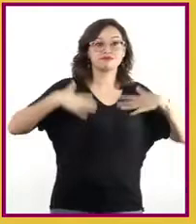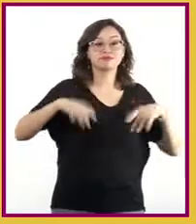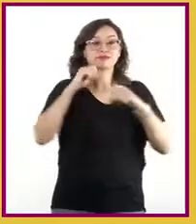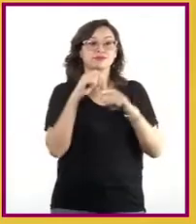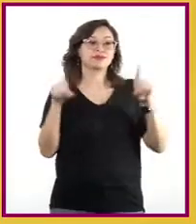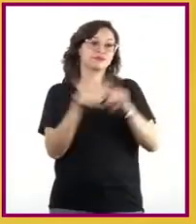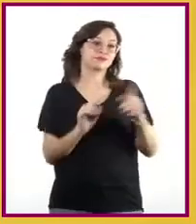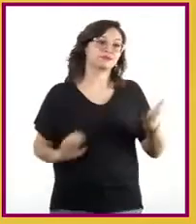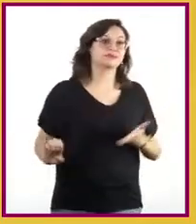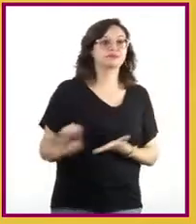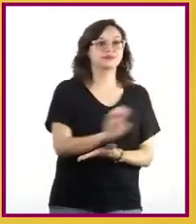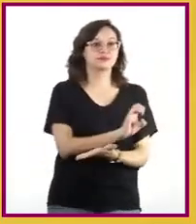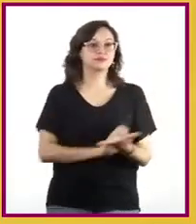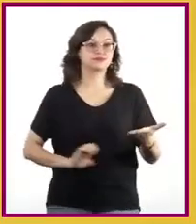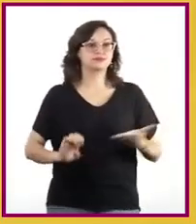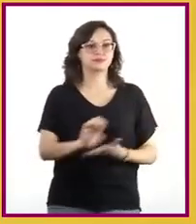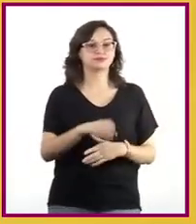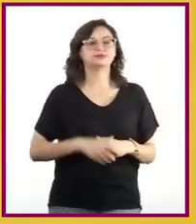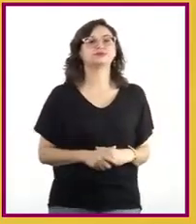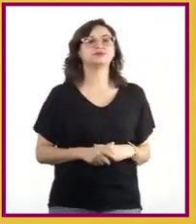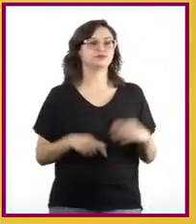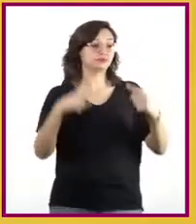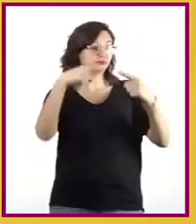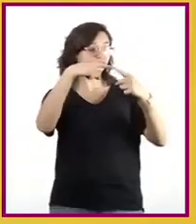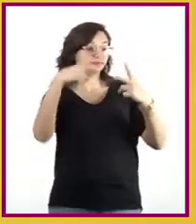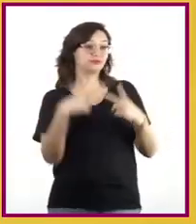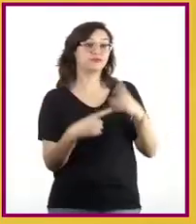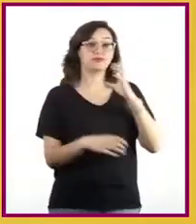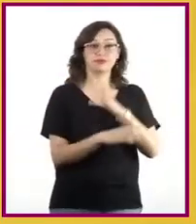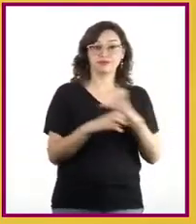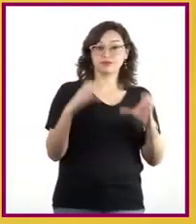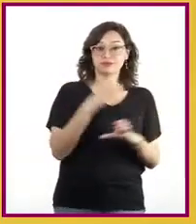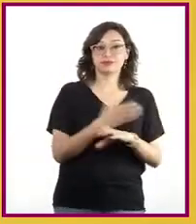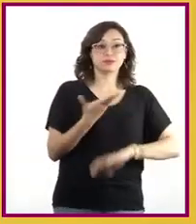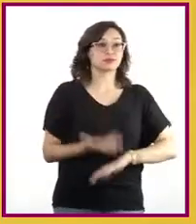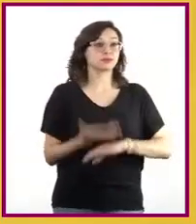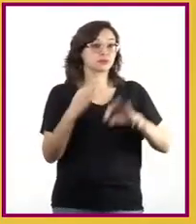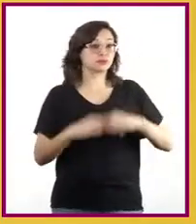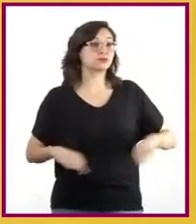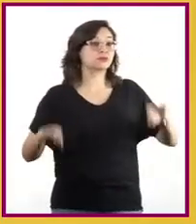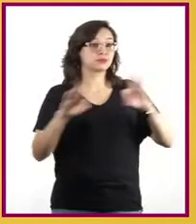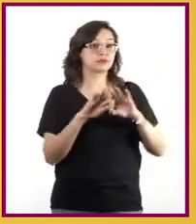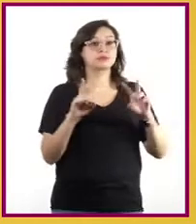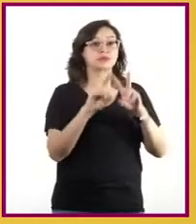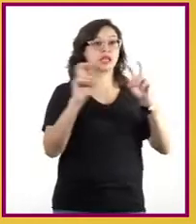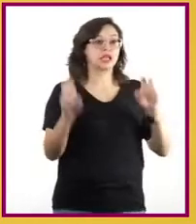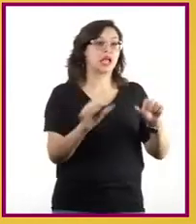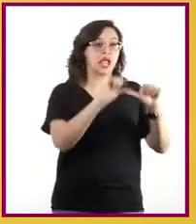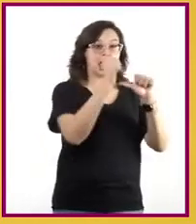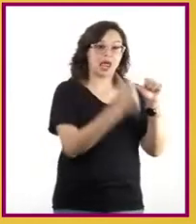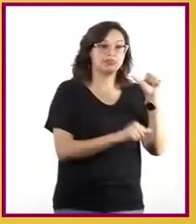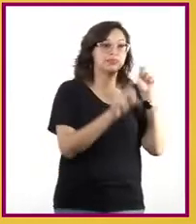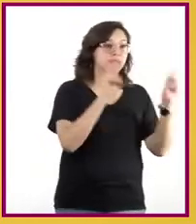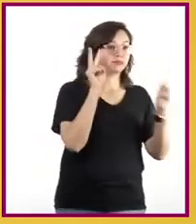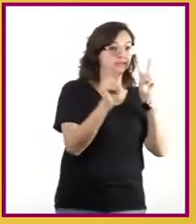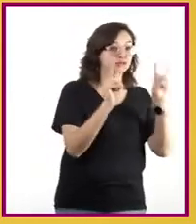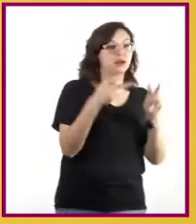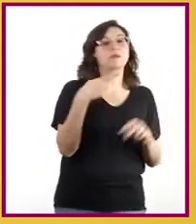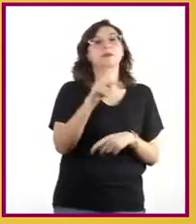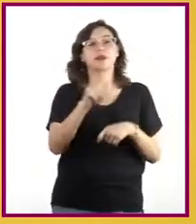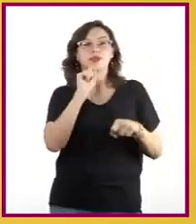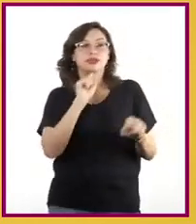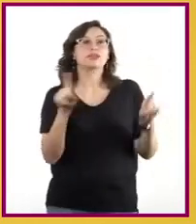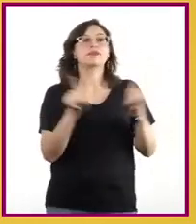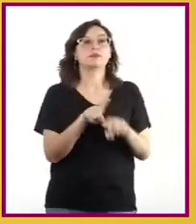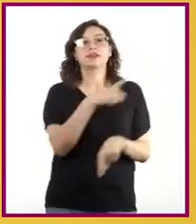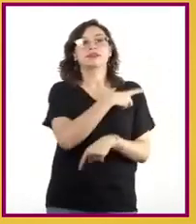escenografía. Estos dos elementos, aunque pertenecen más a las artes visuales, deben ser seleccionados